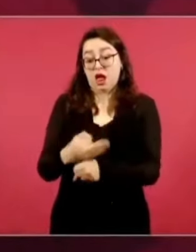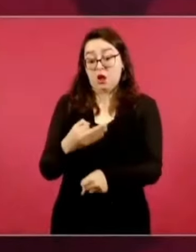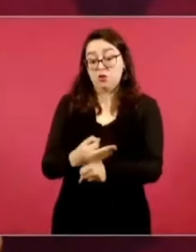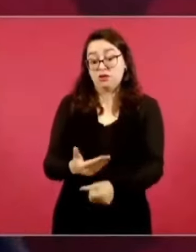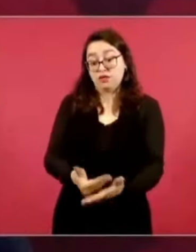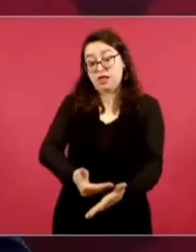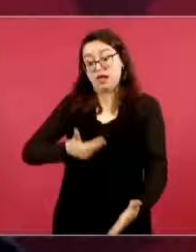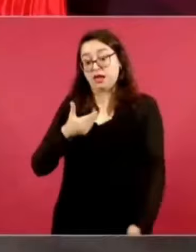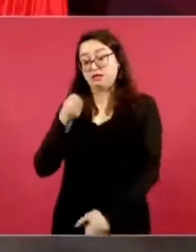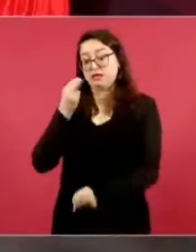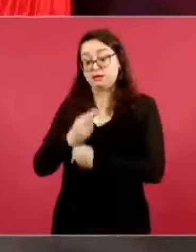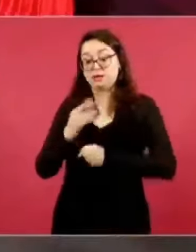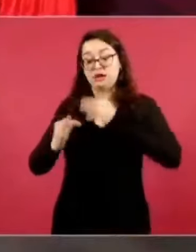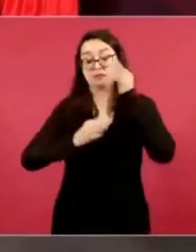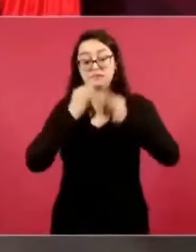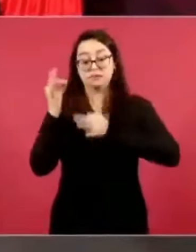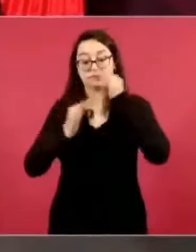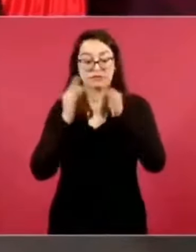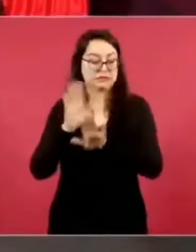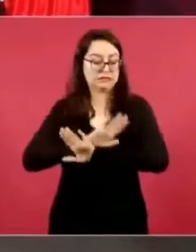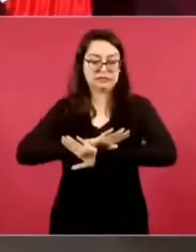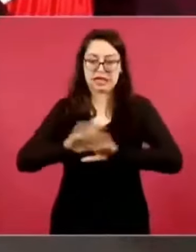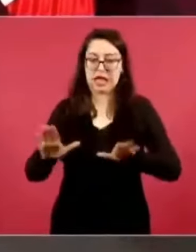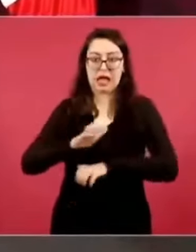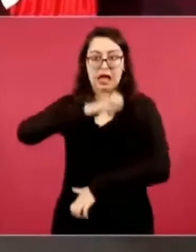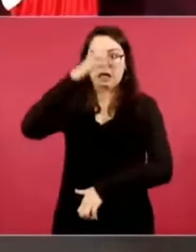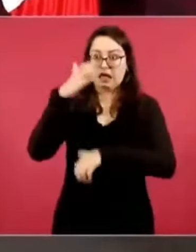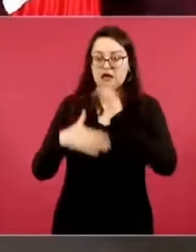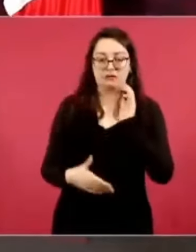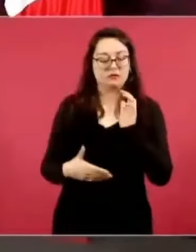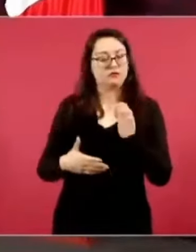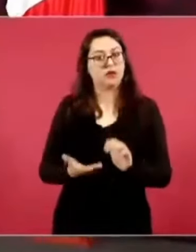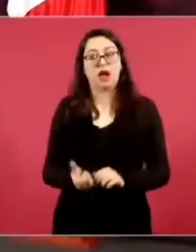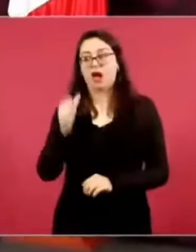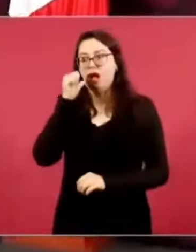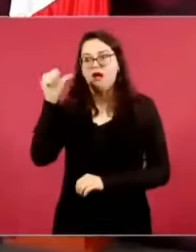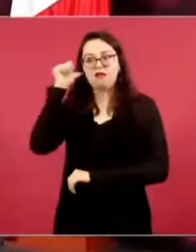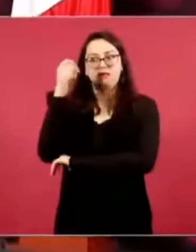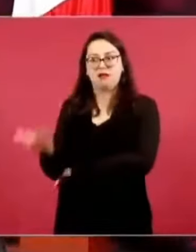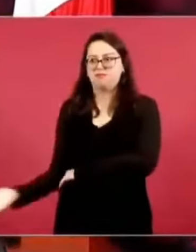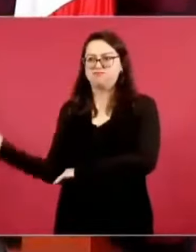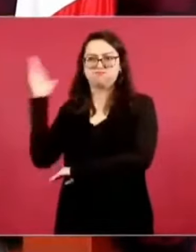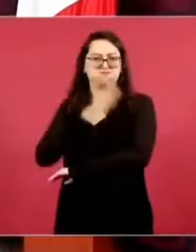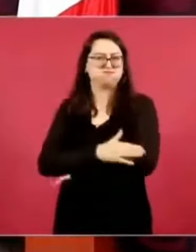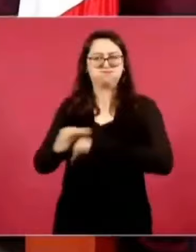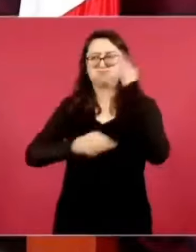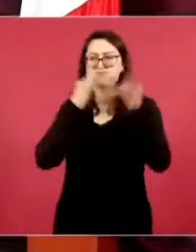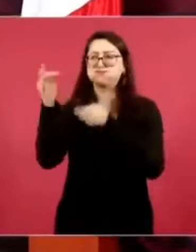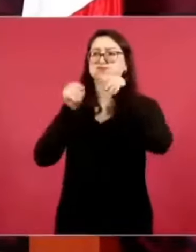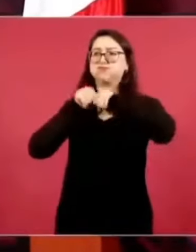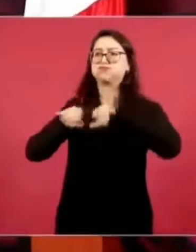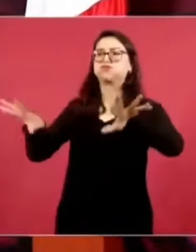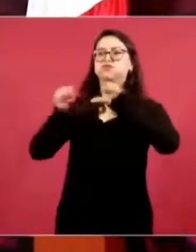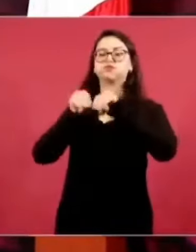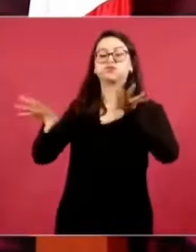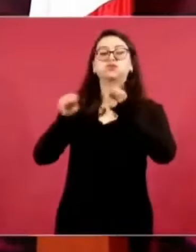le están metiendo muchísimo. Y